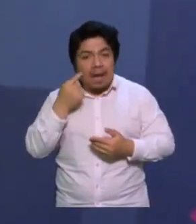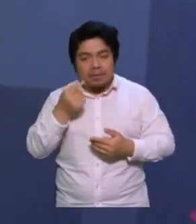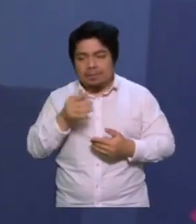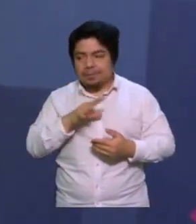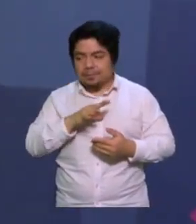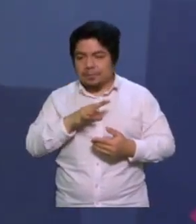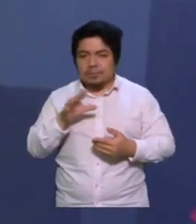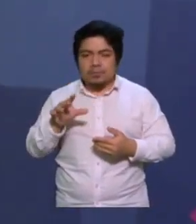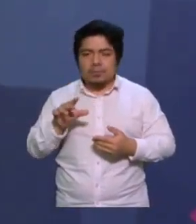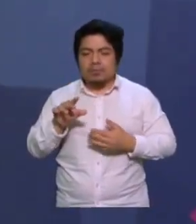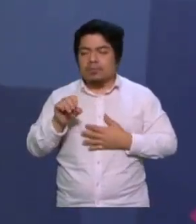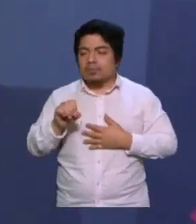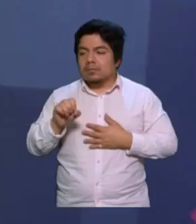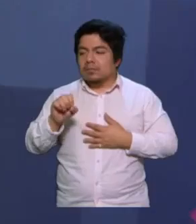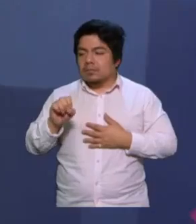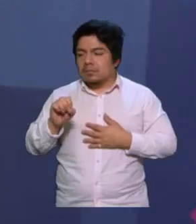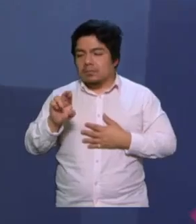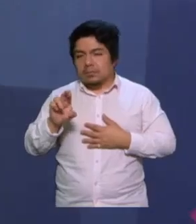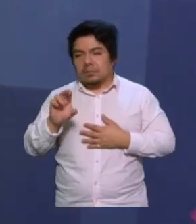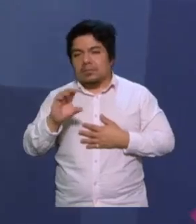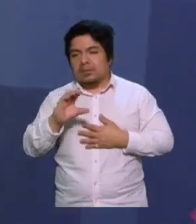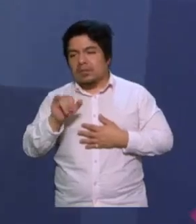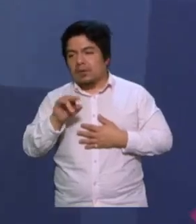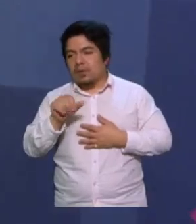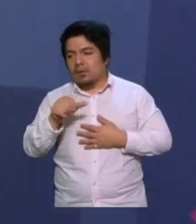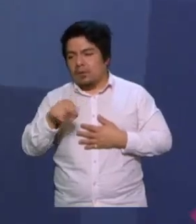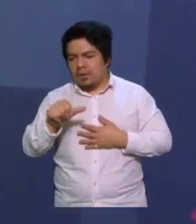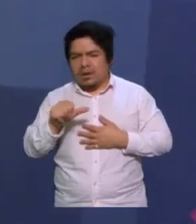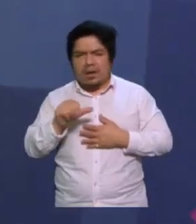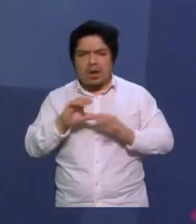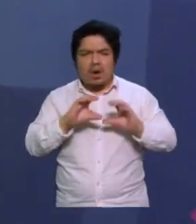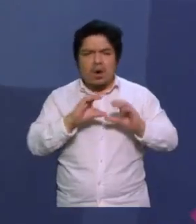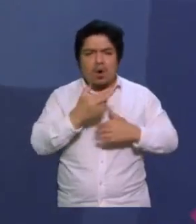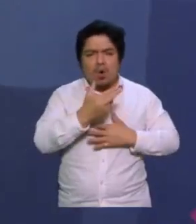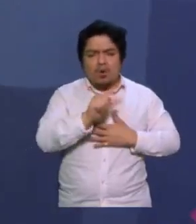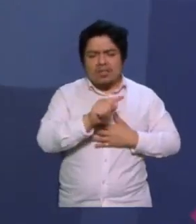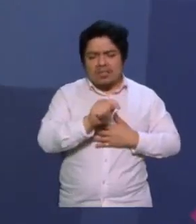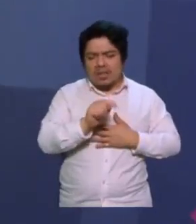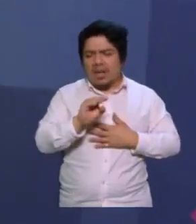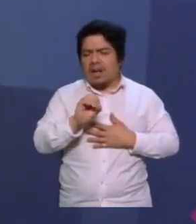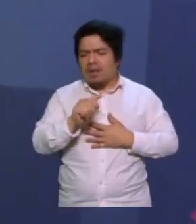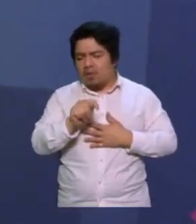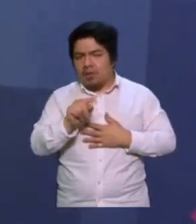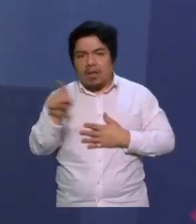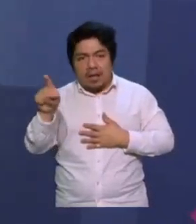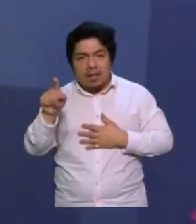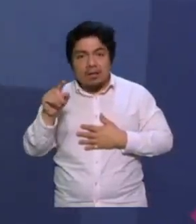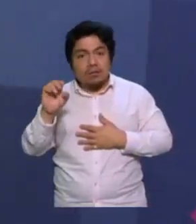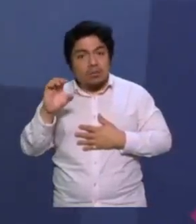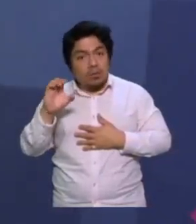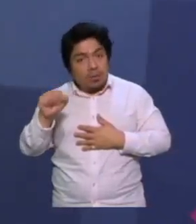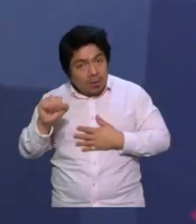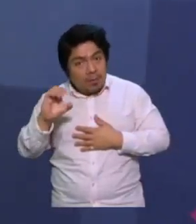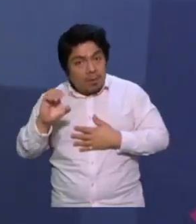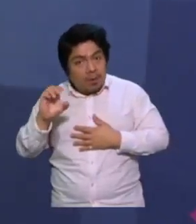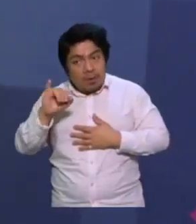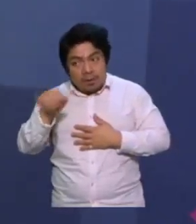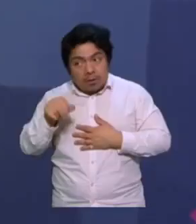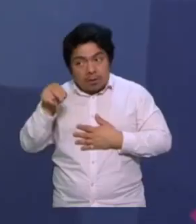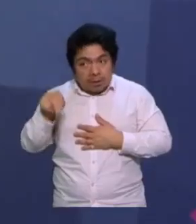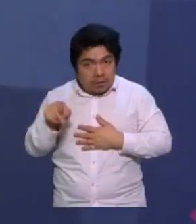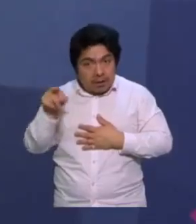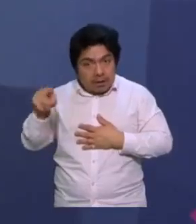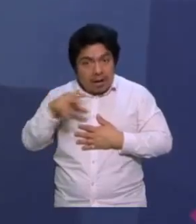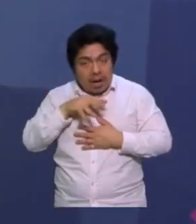algo que se llama Sor Juana, un chatbot creado allá en la Suprema Corte de Justicia de la Nación, que hablamos mucho de la Suprema